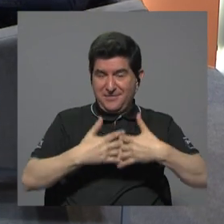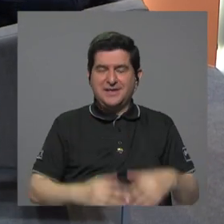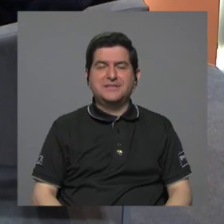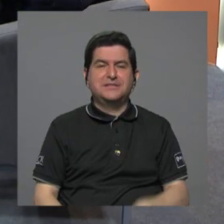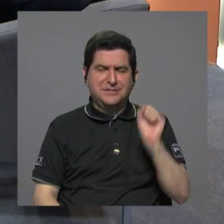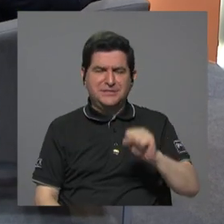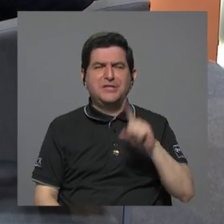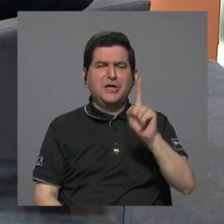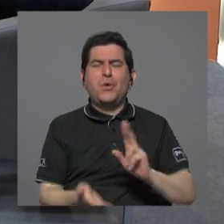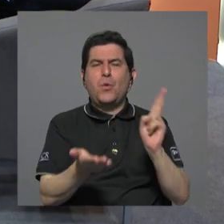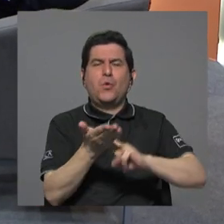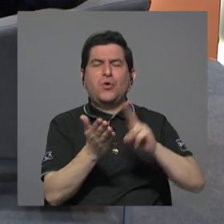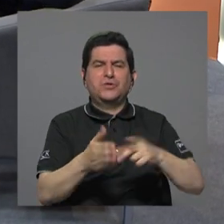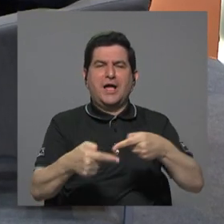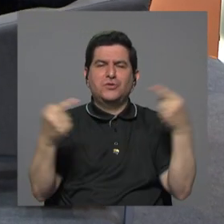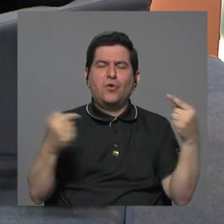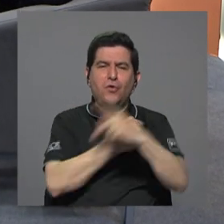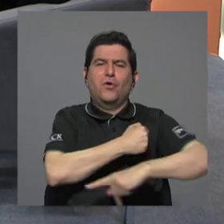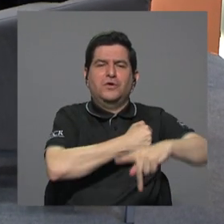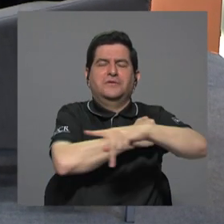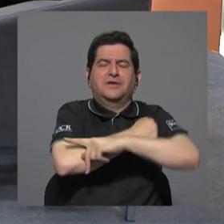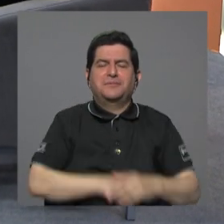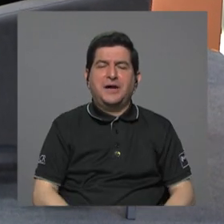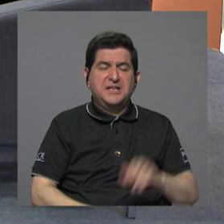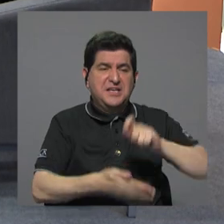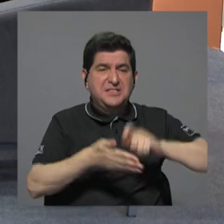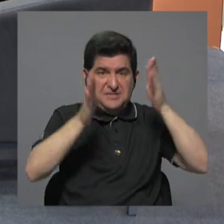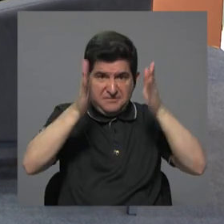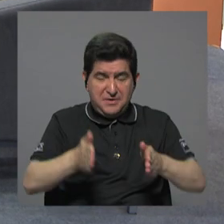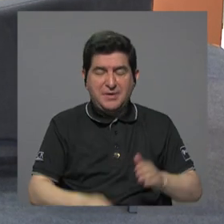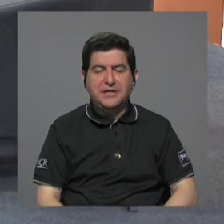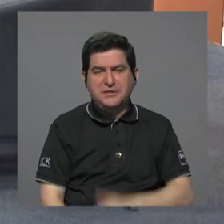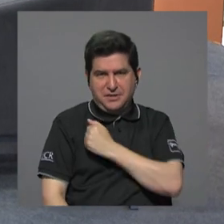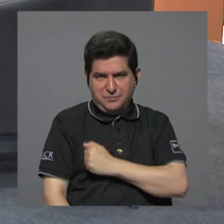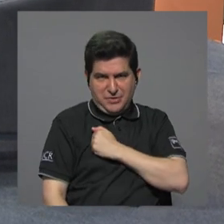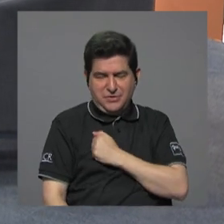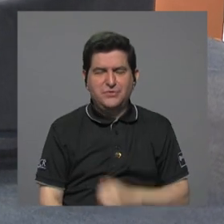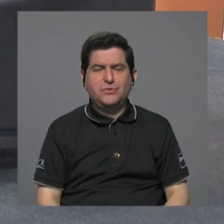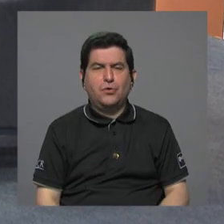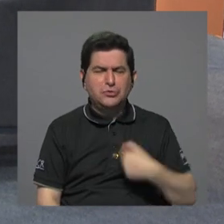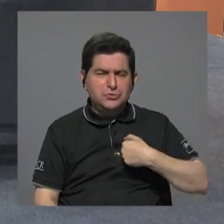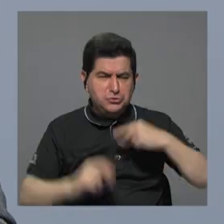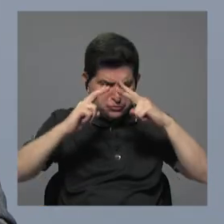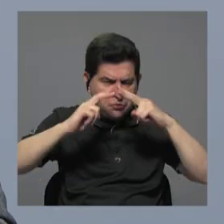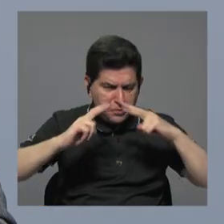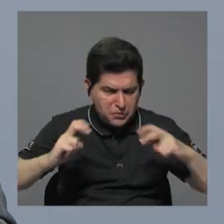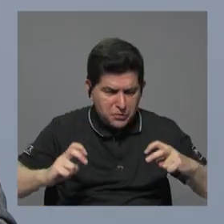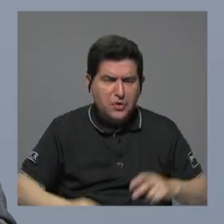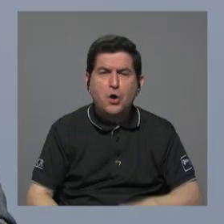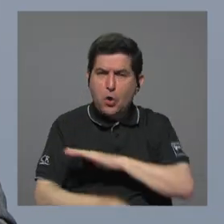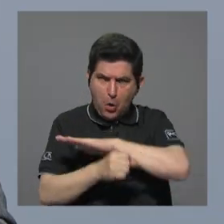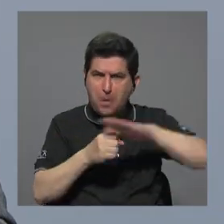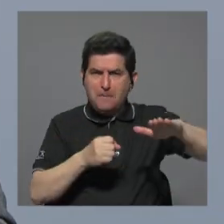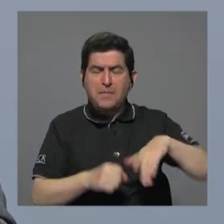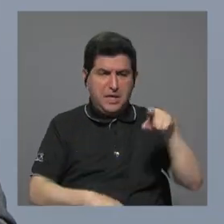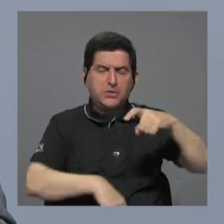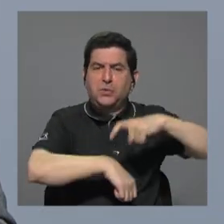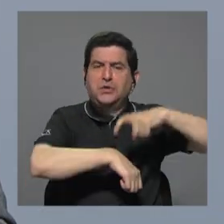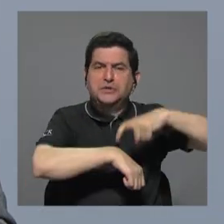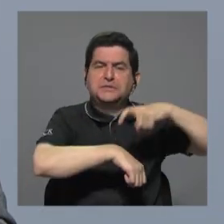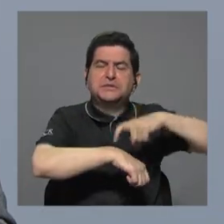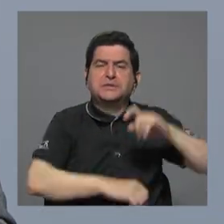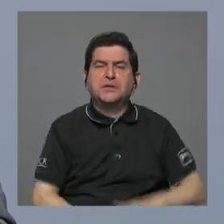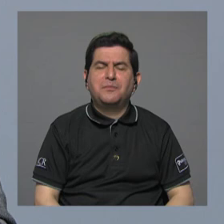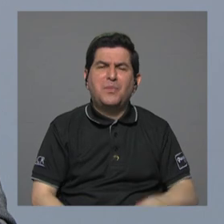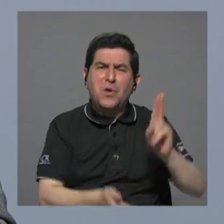antipatriótico los firmantes de ese contrato perdóneme un contrato yo lo revisé en su totalidad en aquel momento